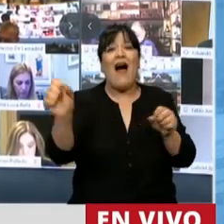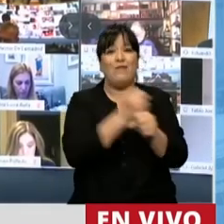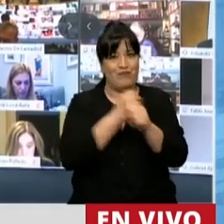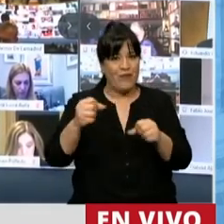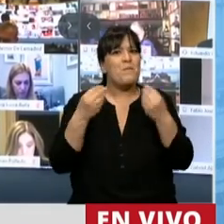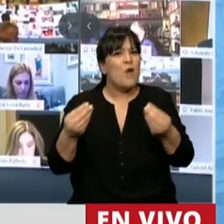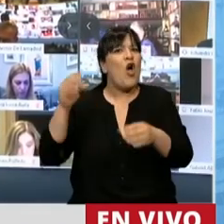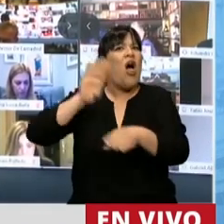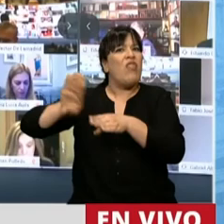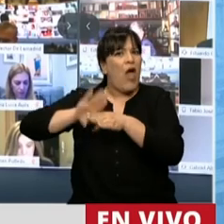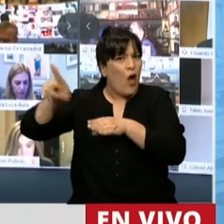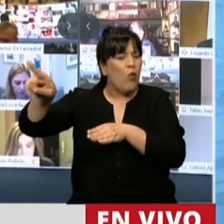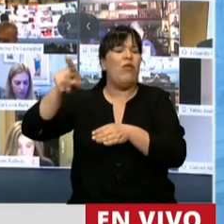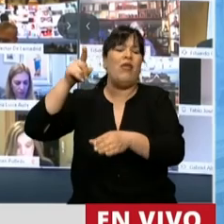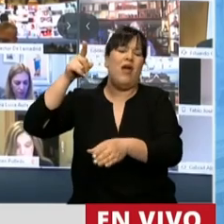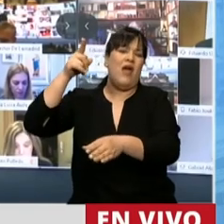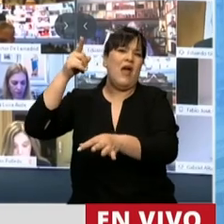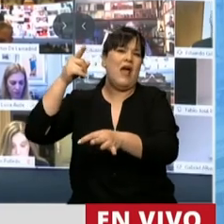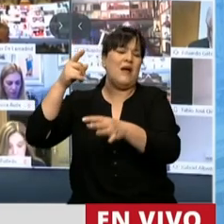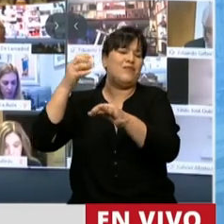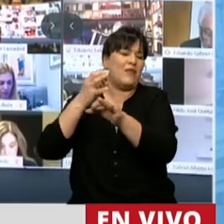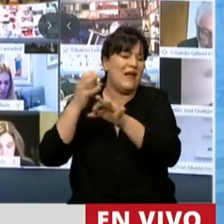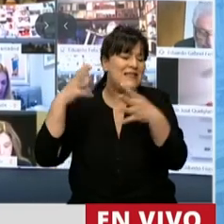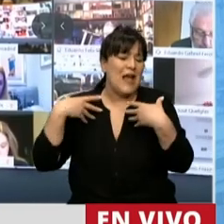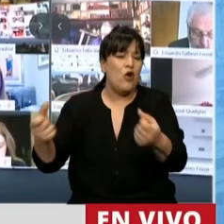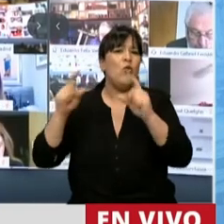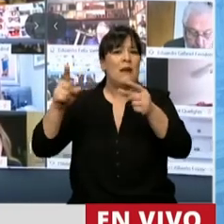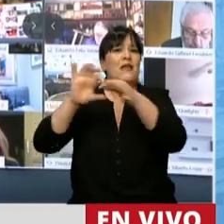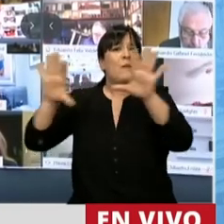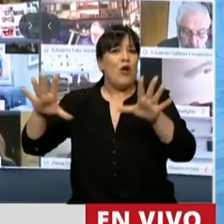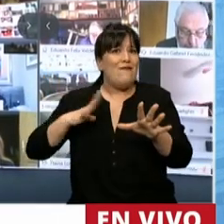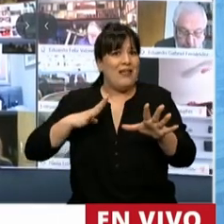deuda del sistema de salud y de la democracia. Muchas gracias, señor presidente.